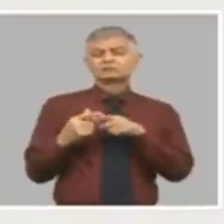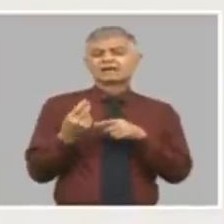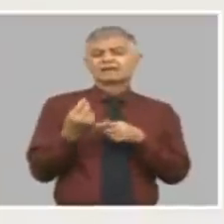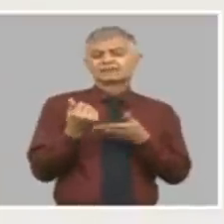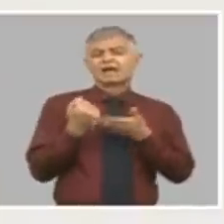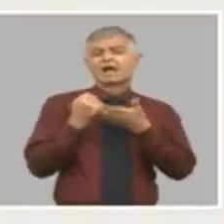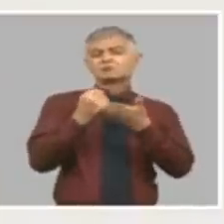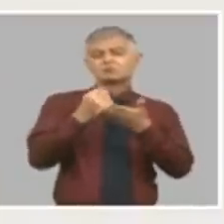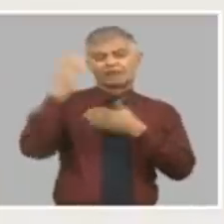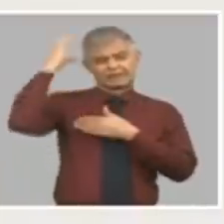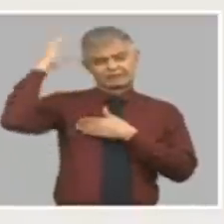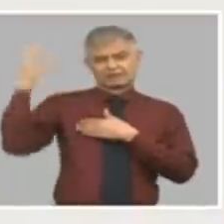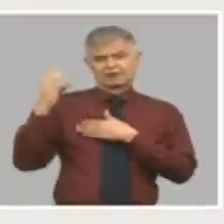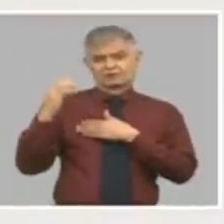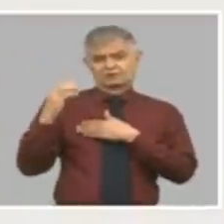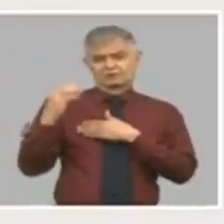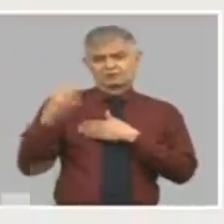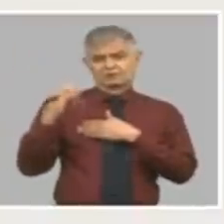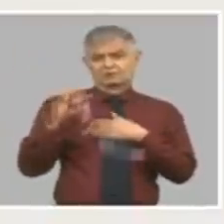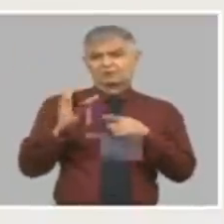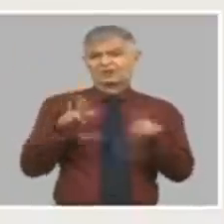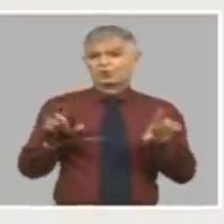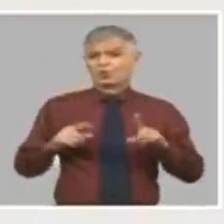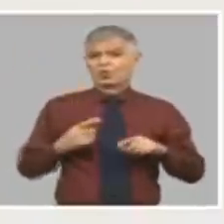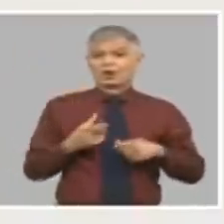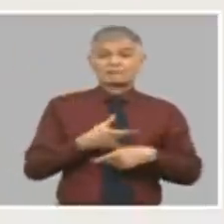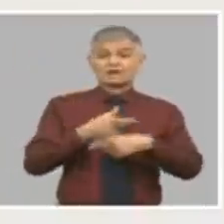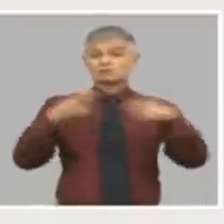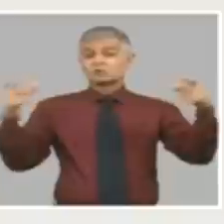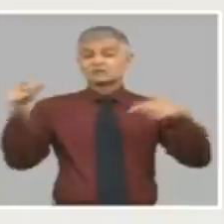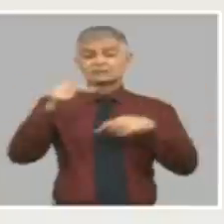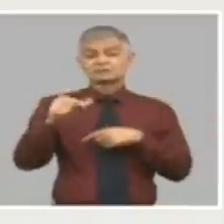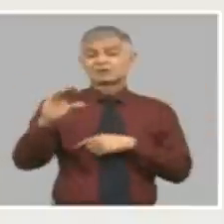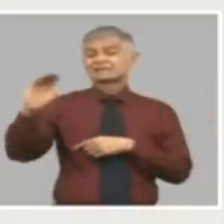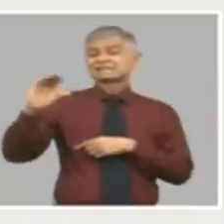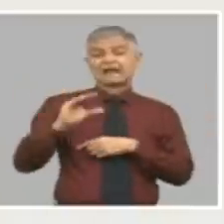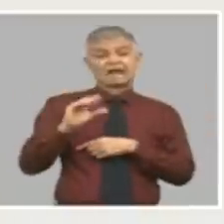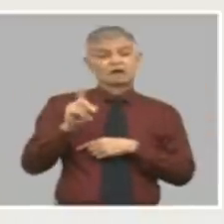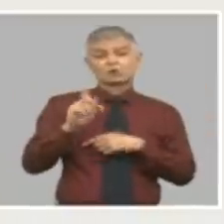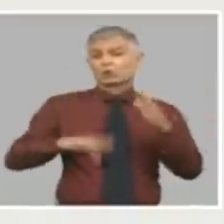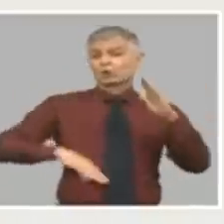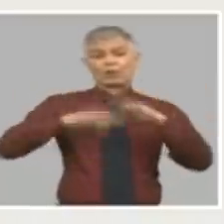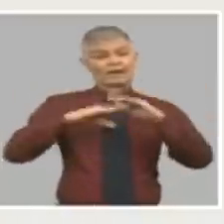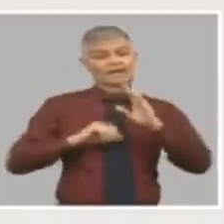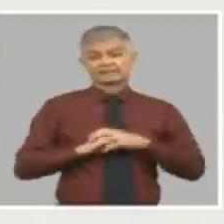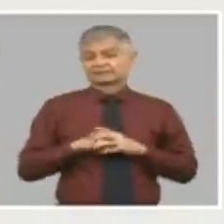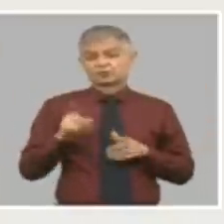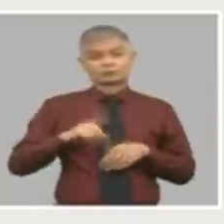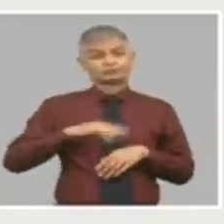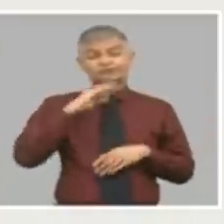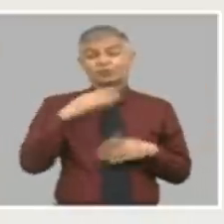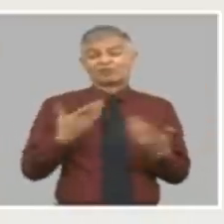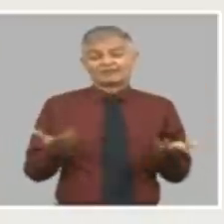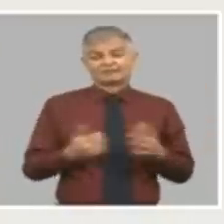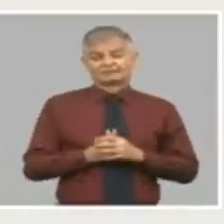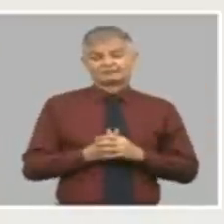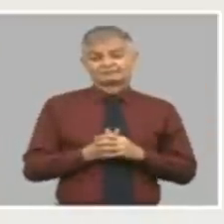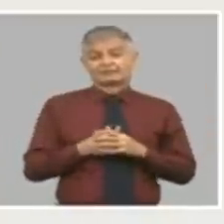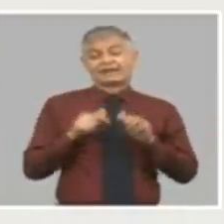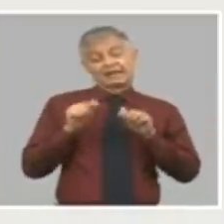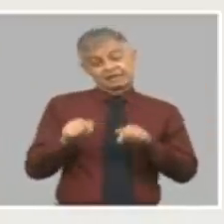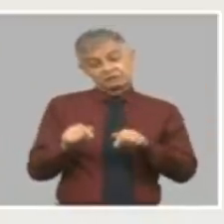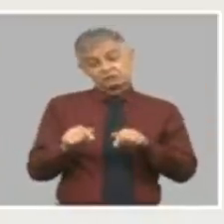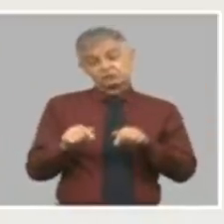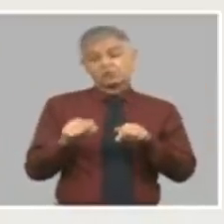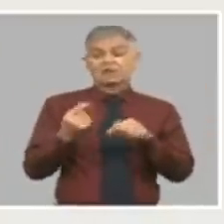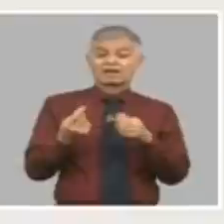nos alcanza. Entonces, la solución de que el salario no alcanza es dar determinado nivel de productos subsidiados.